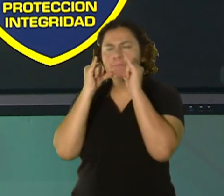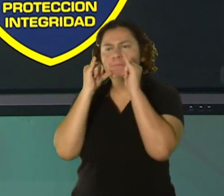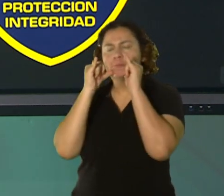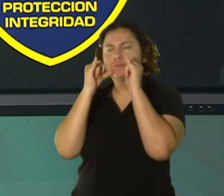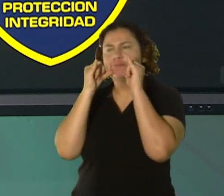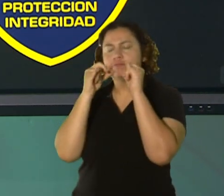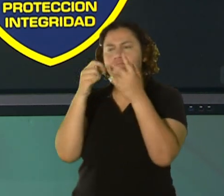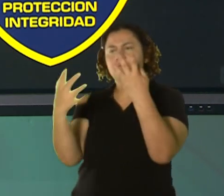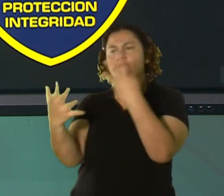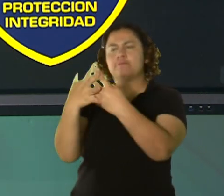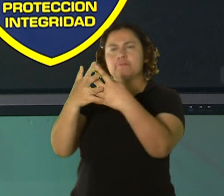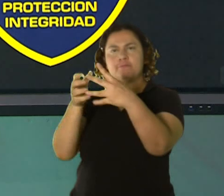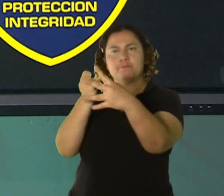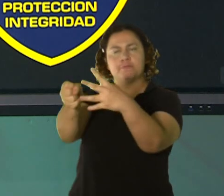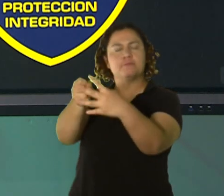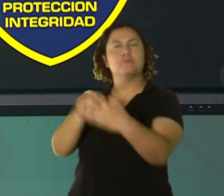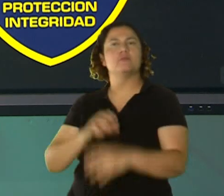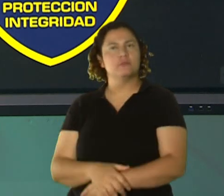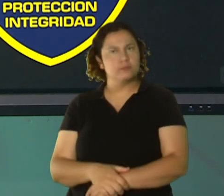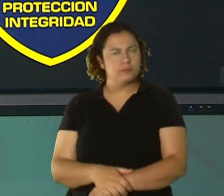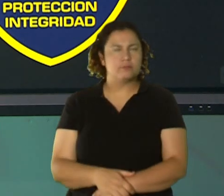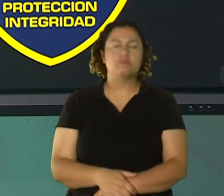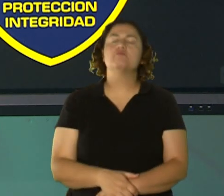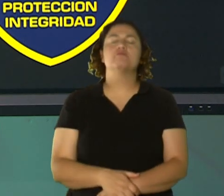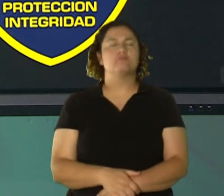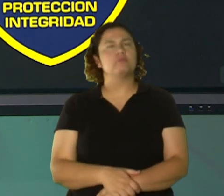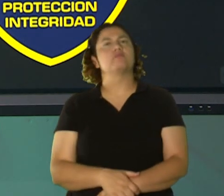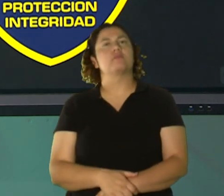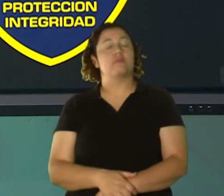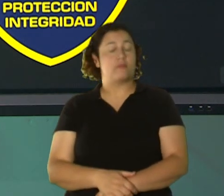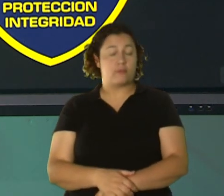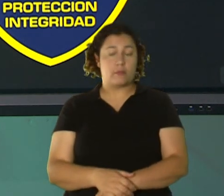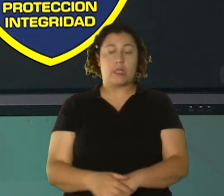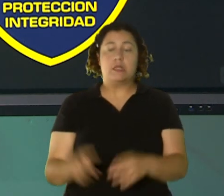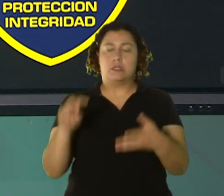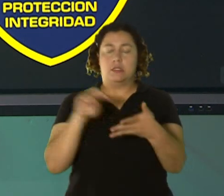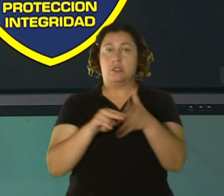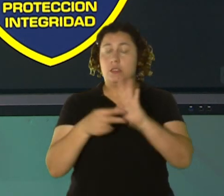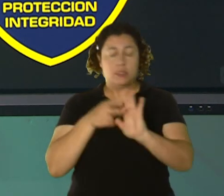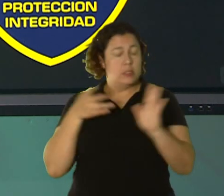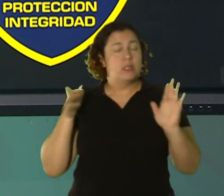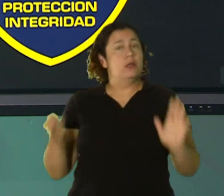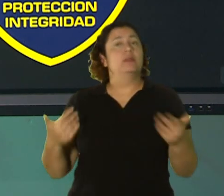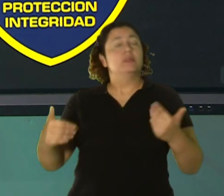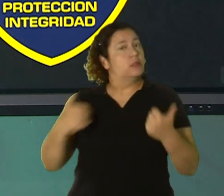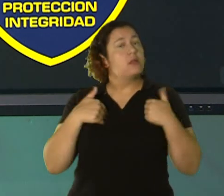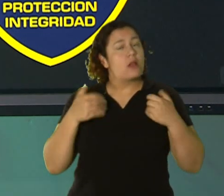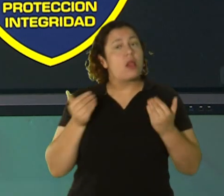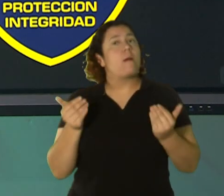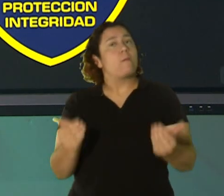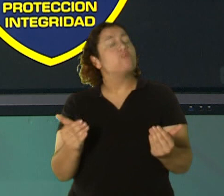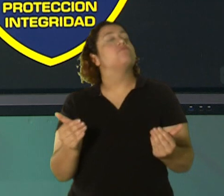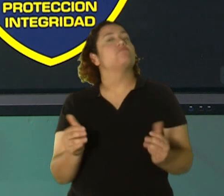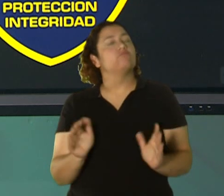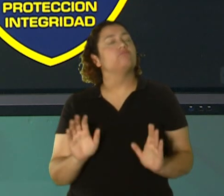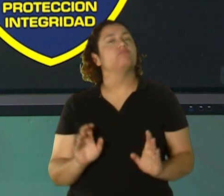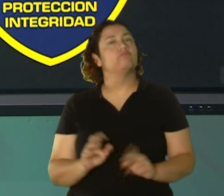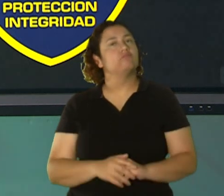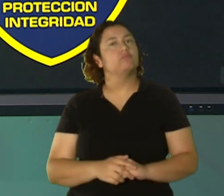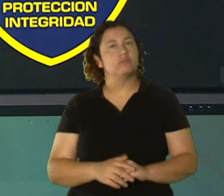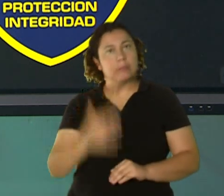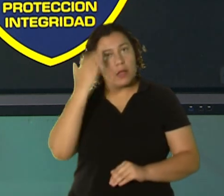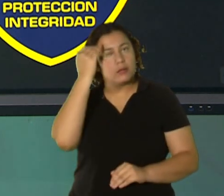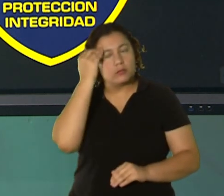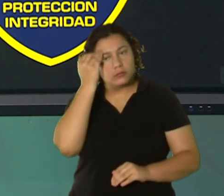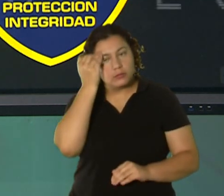así. ¿Ok? Esto no puede seguir así. Así que, Ismael Díaz de Jesús, tienes esta oportunidad de entregarte. Y ya